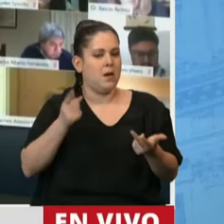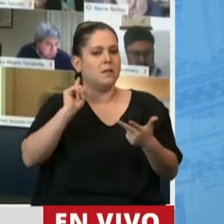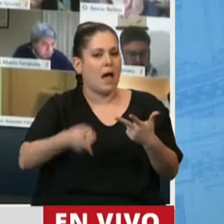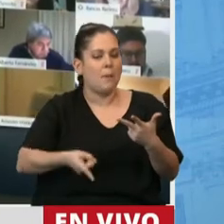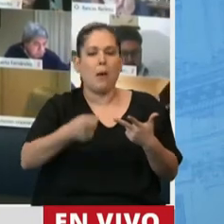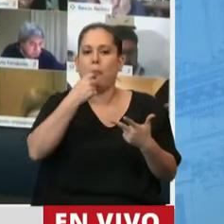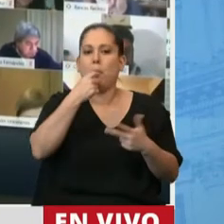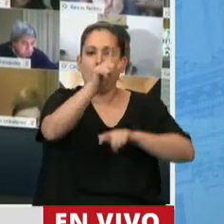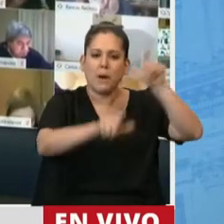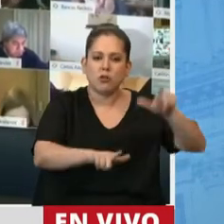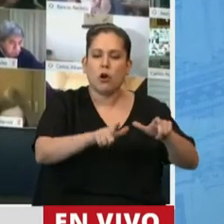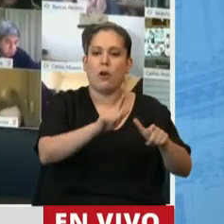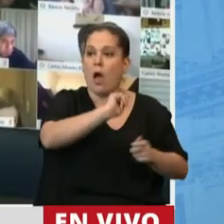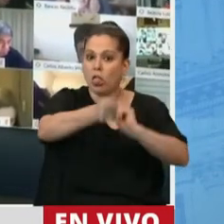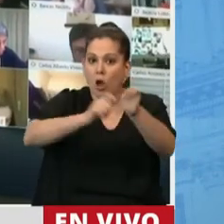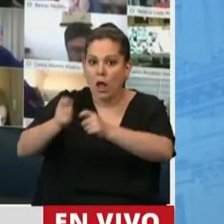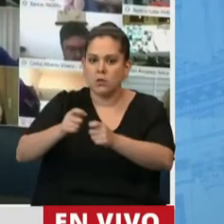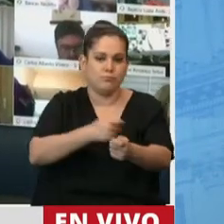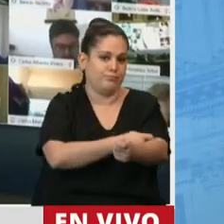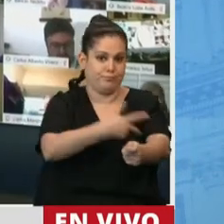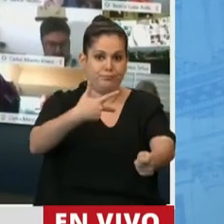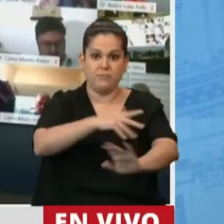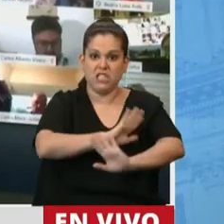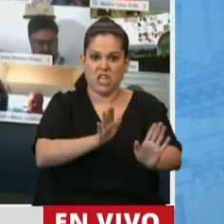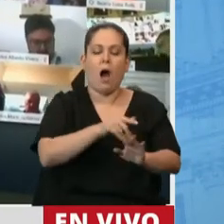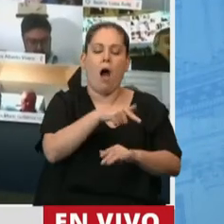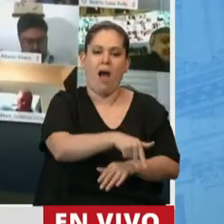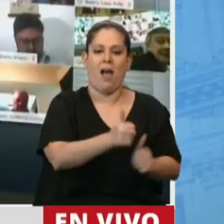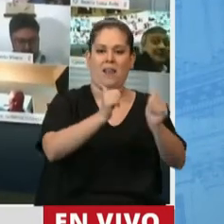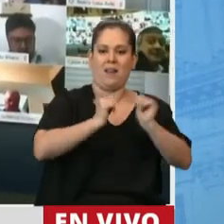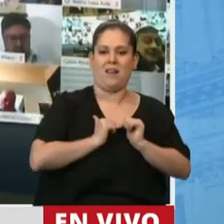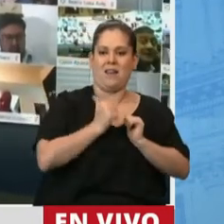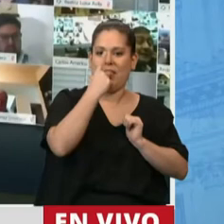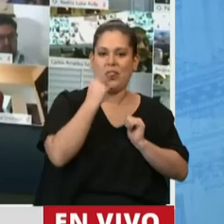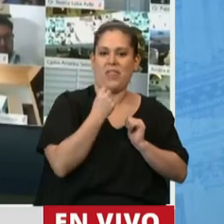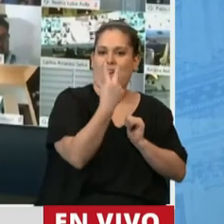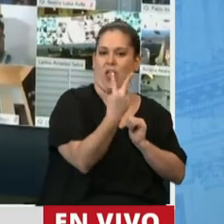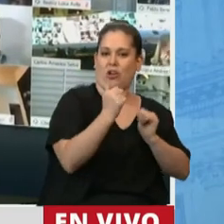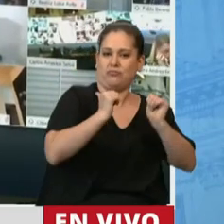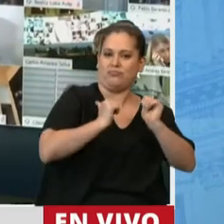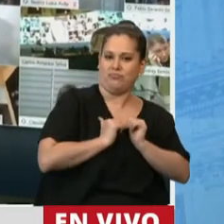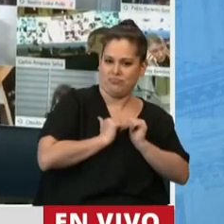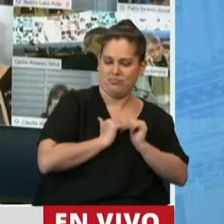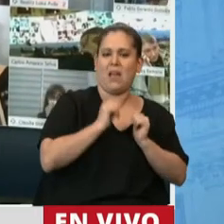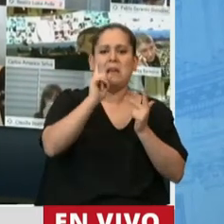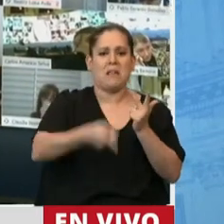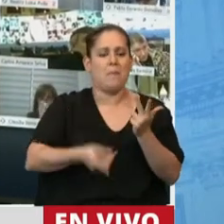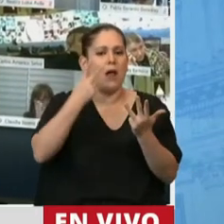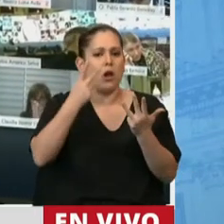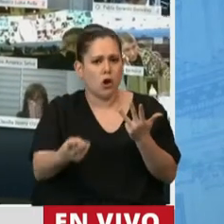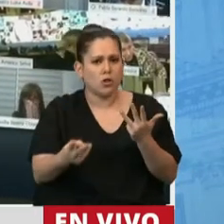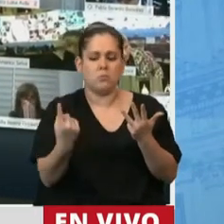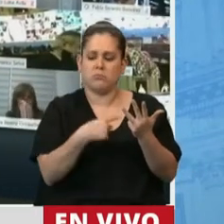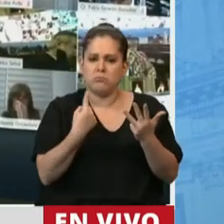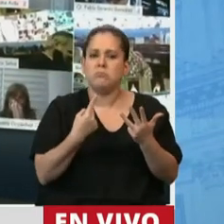aquellos que deciden donar plasma, y también, algo que me parece importante, es el reconocimiento como ciudadanos solidarios